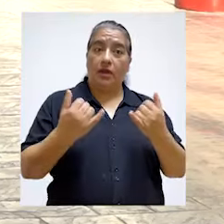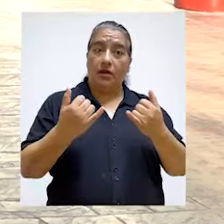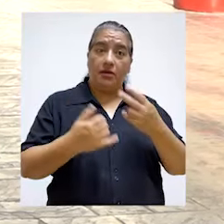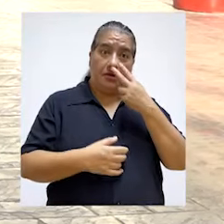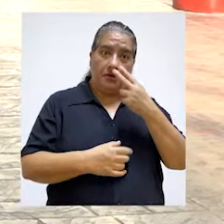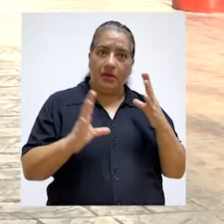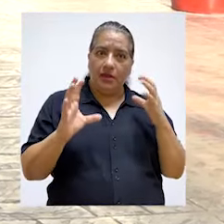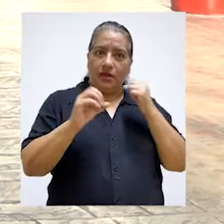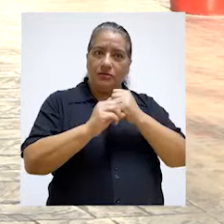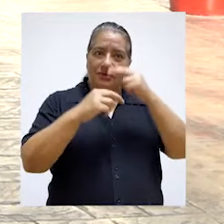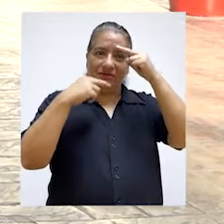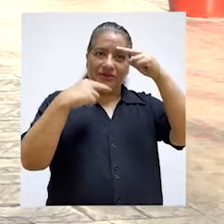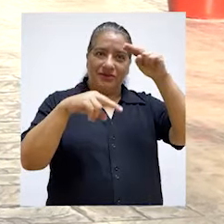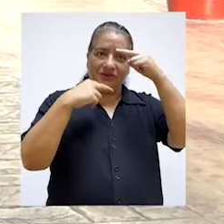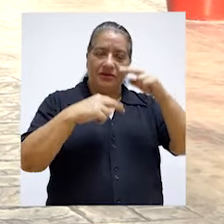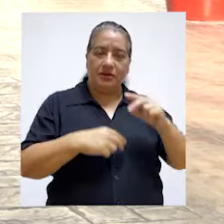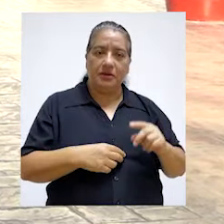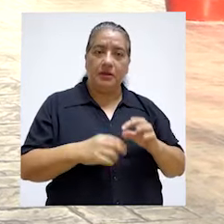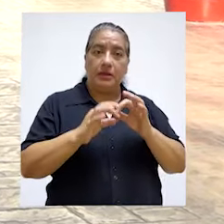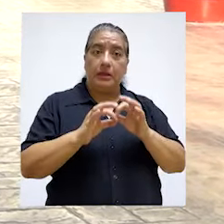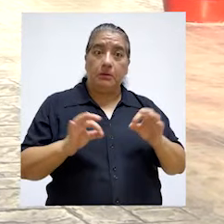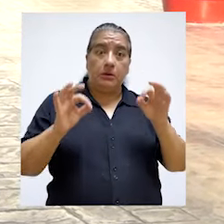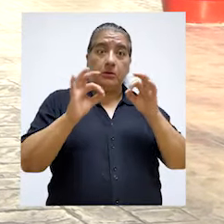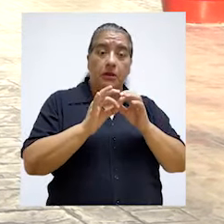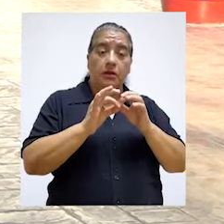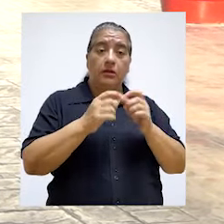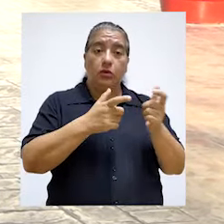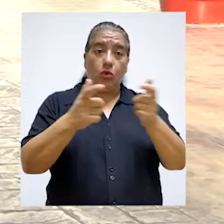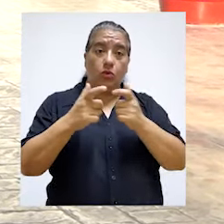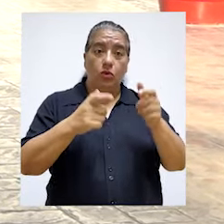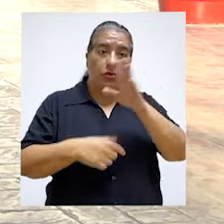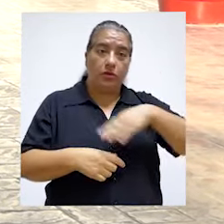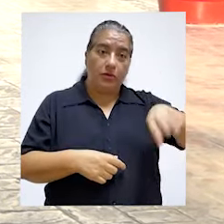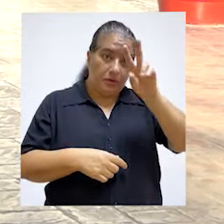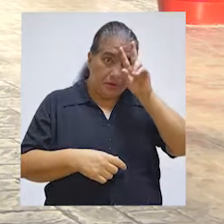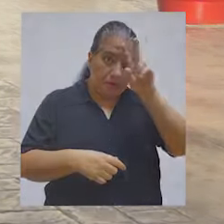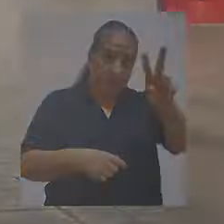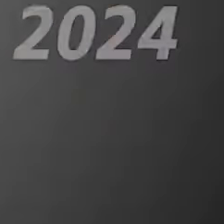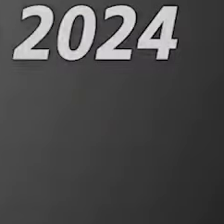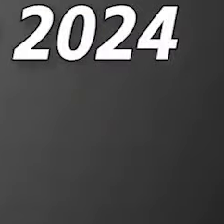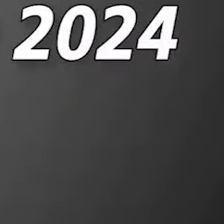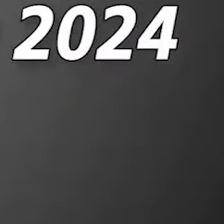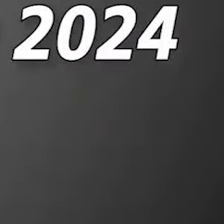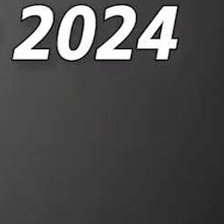Ahora veamos nuestro resumen de noticias con las principales acciones de control en el país.